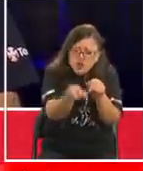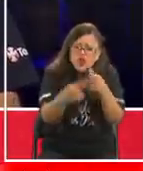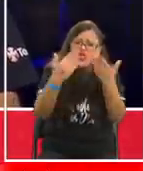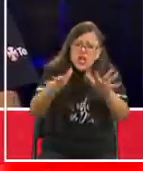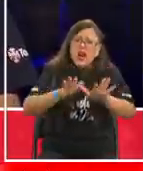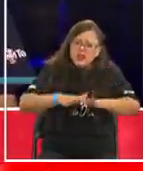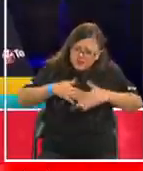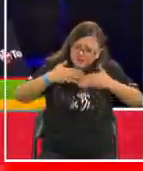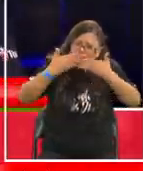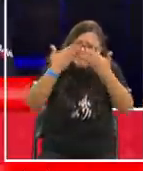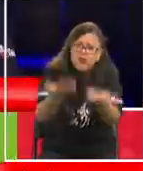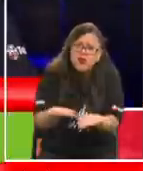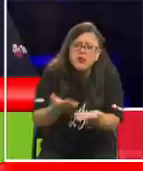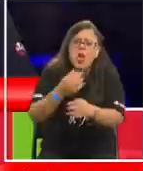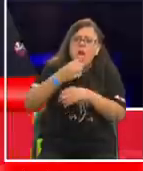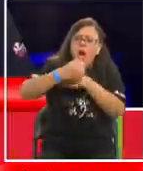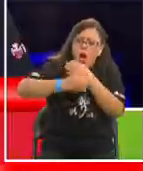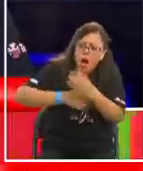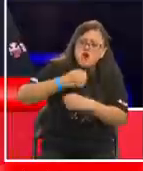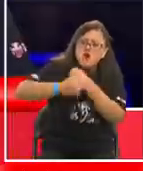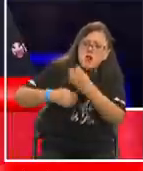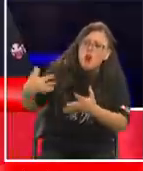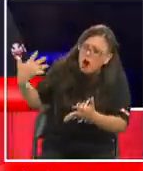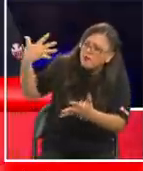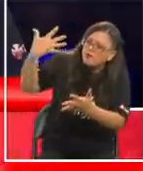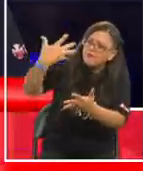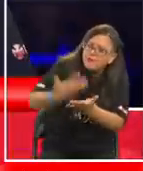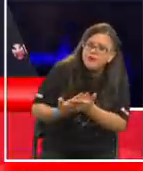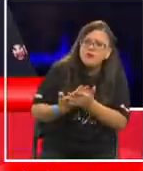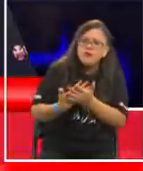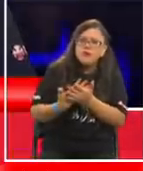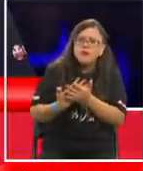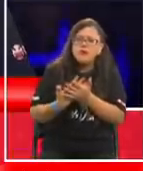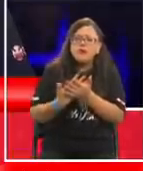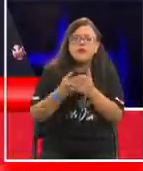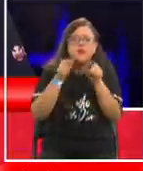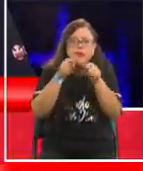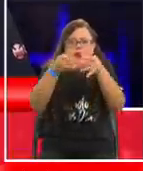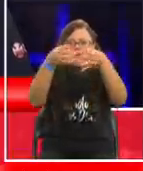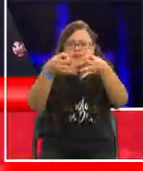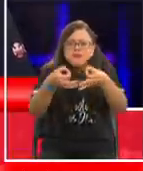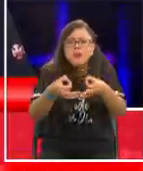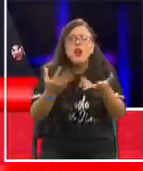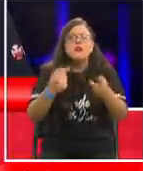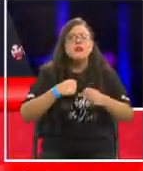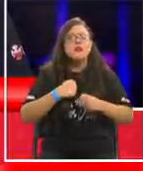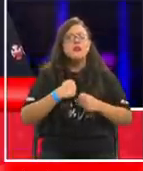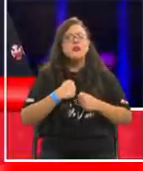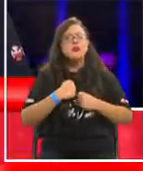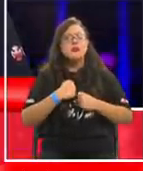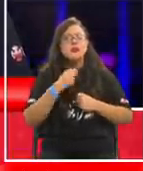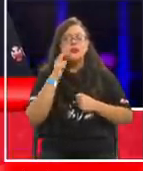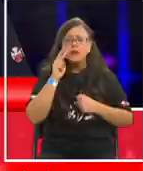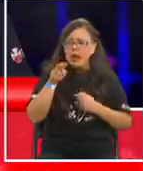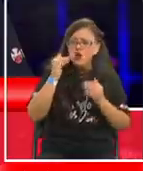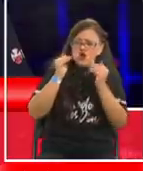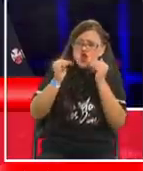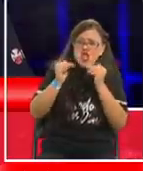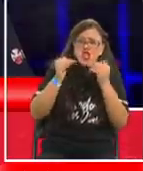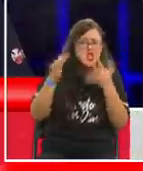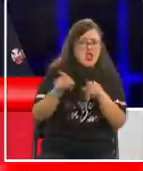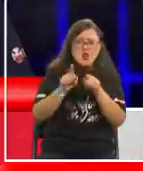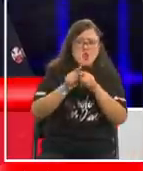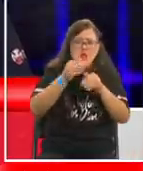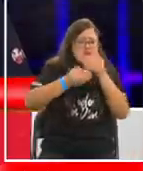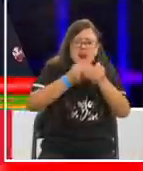por tantos años que hoy día hay que reconocerlo de manera hidalgamante y siento que estos niños van a seguir adelante por una